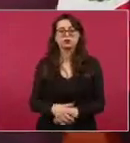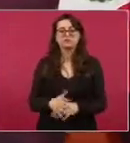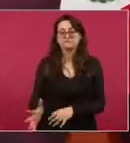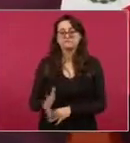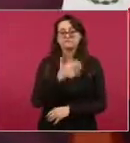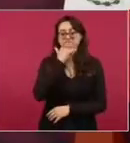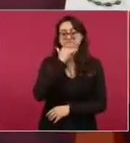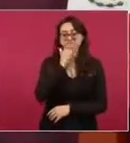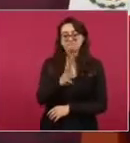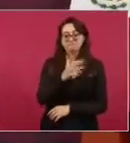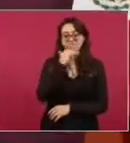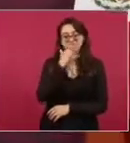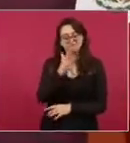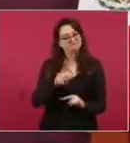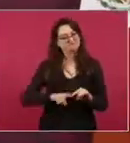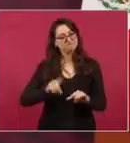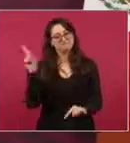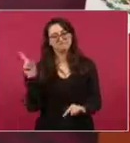Pañuelito blanco.